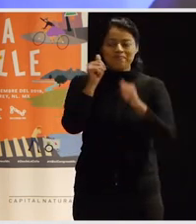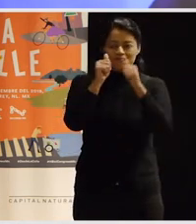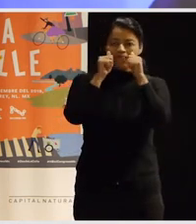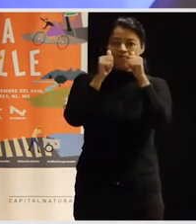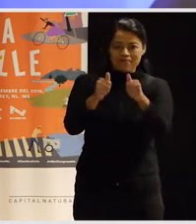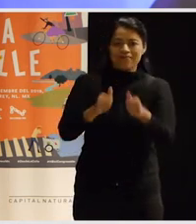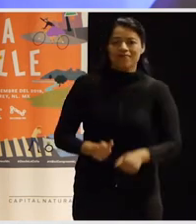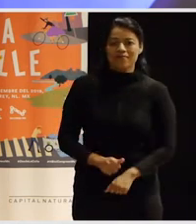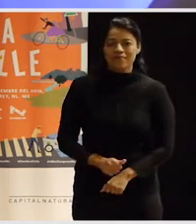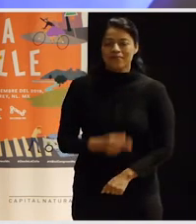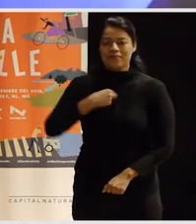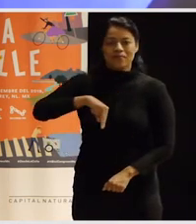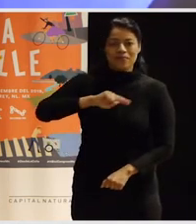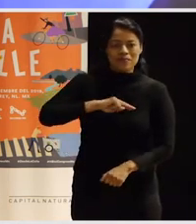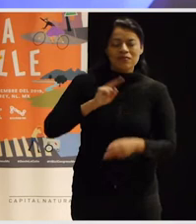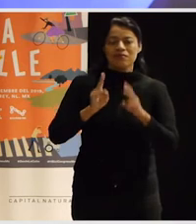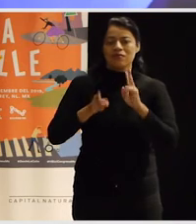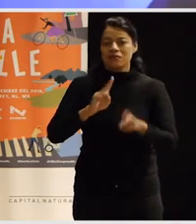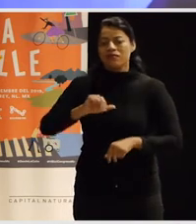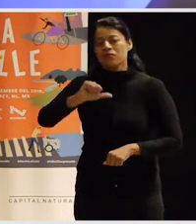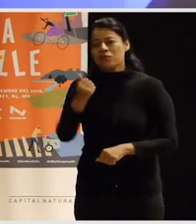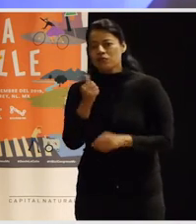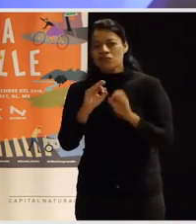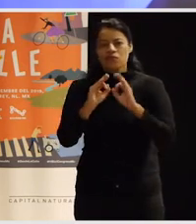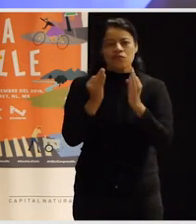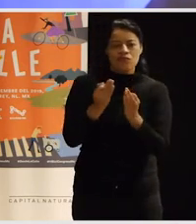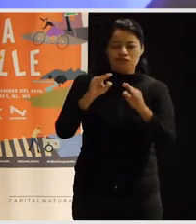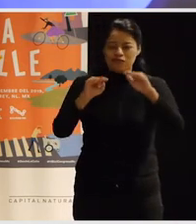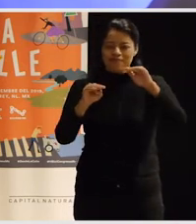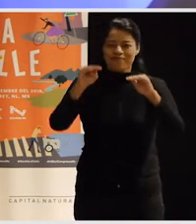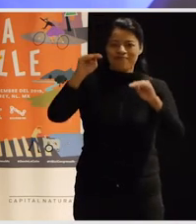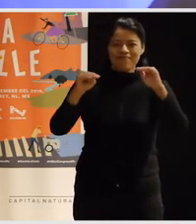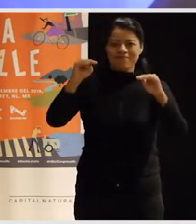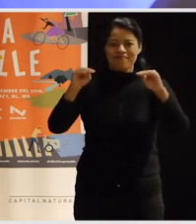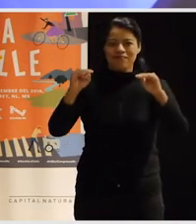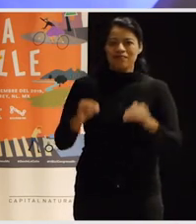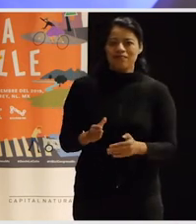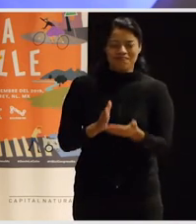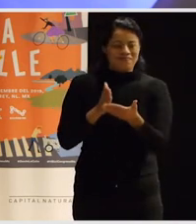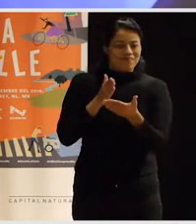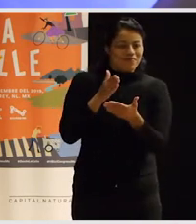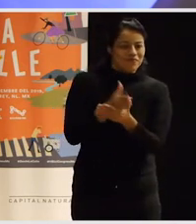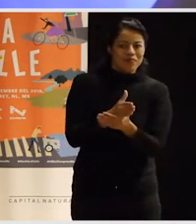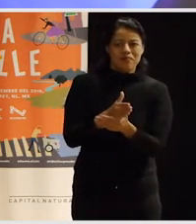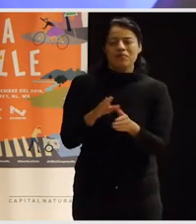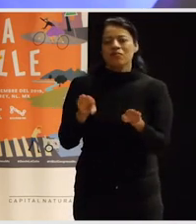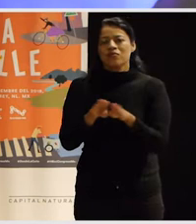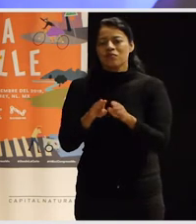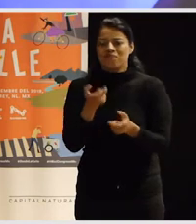estamos hablando también de otros sistemas de desigualdad que nos están atravesando, como el